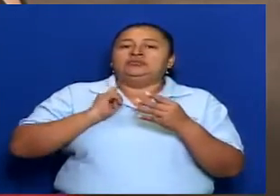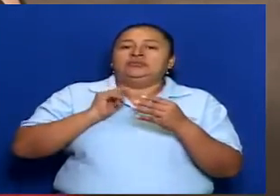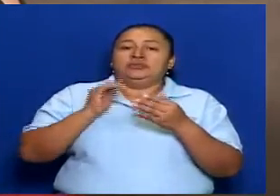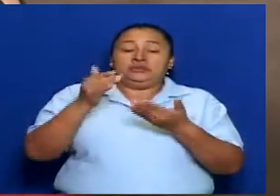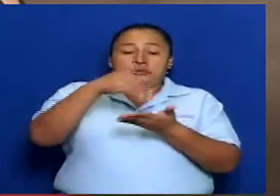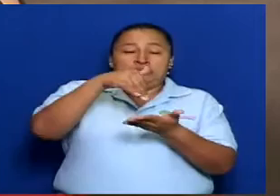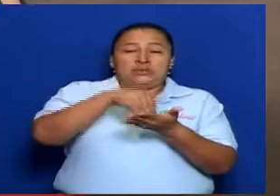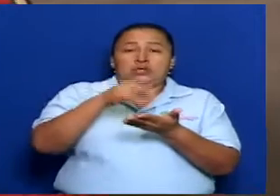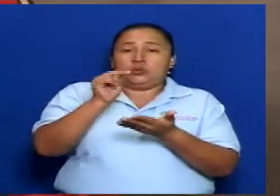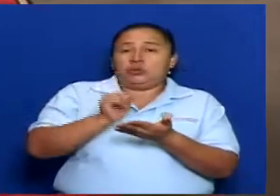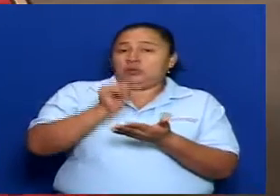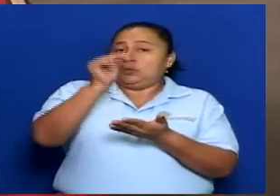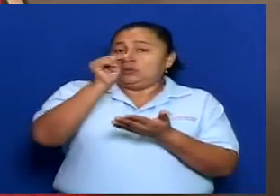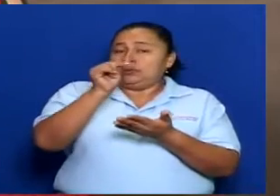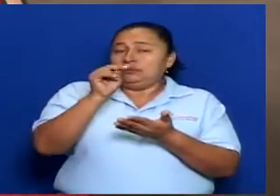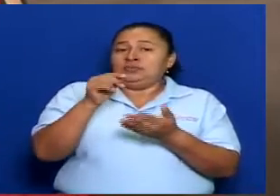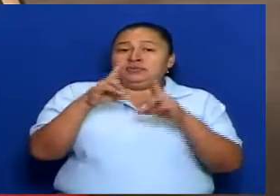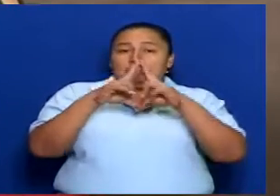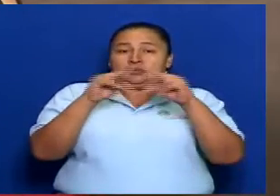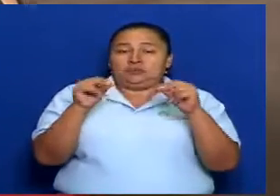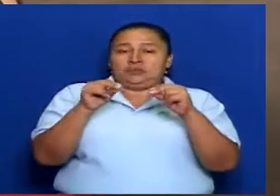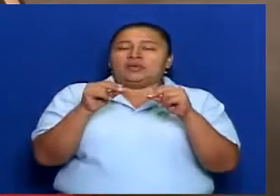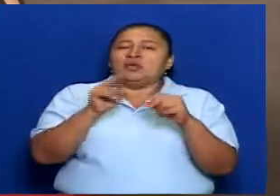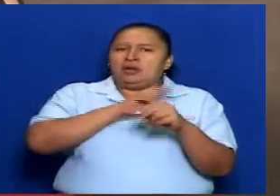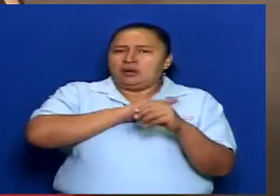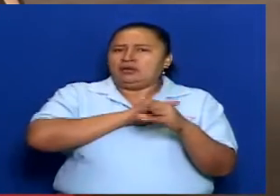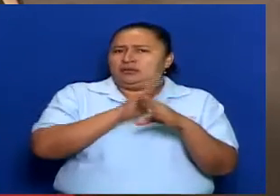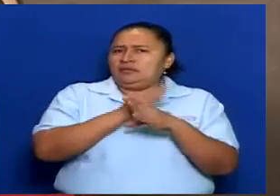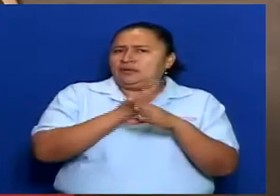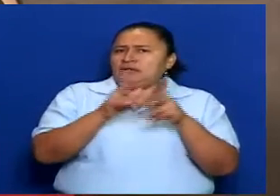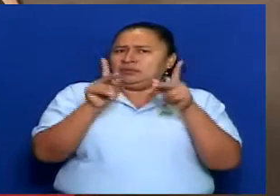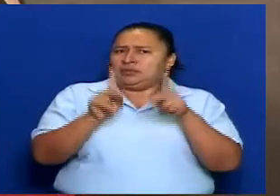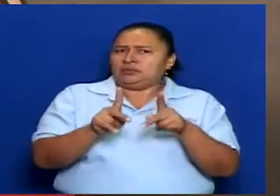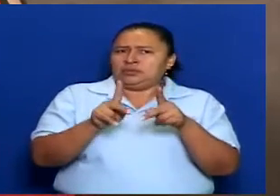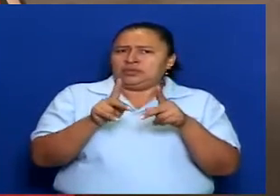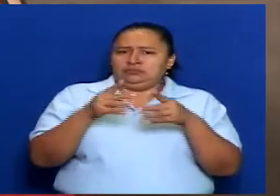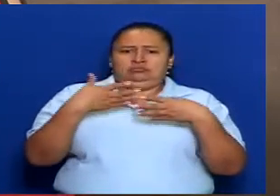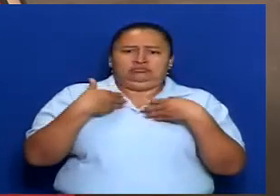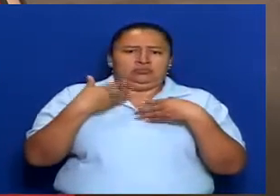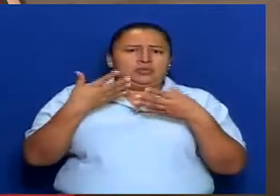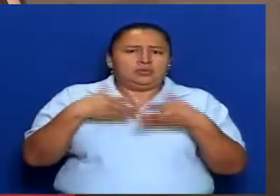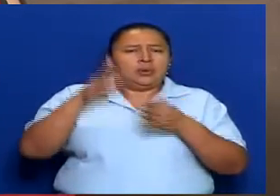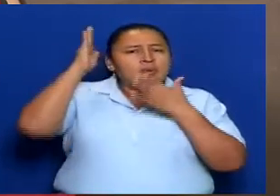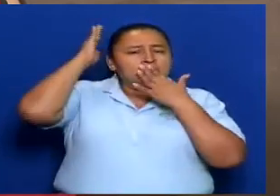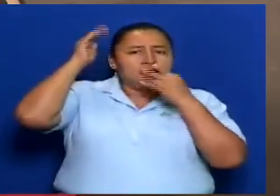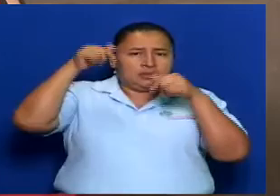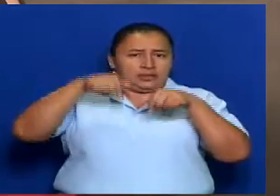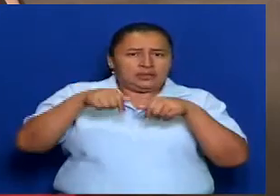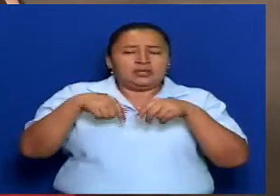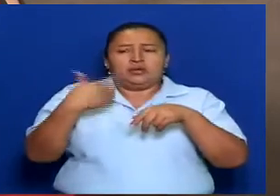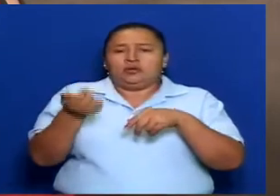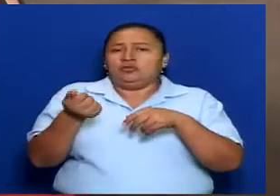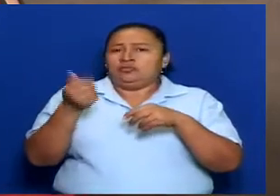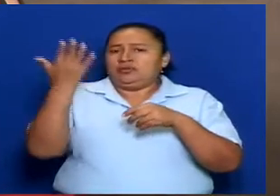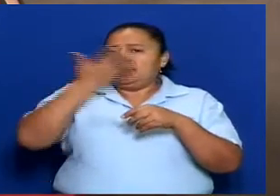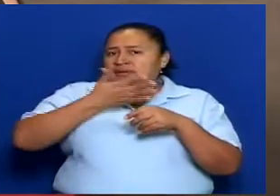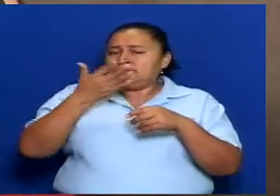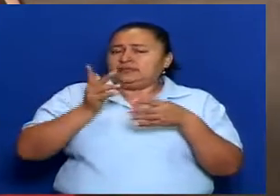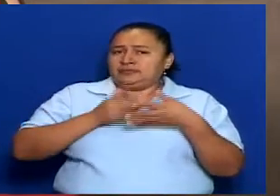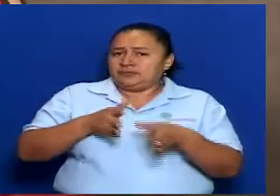porque habemos de diversos pueblos originarios, afrodescendientes, y que en esta parte venimos a,